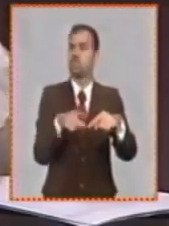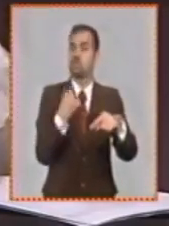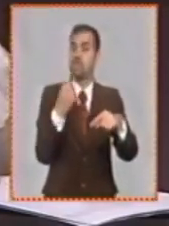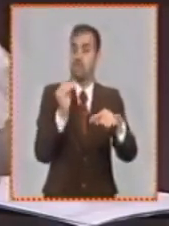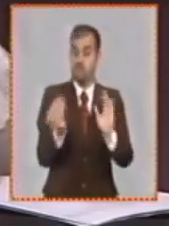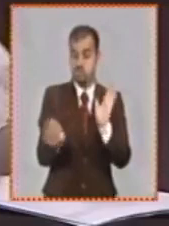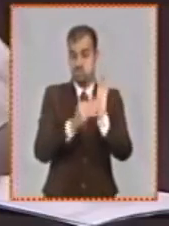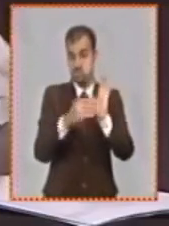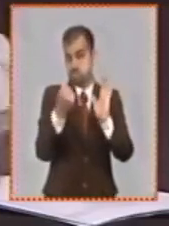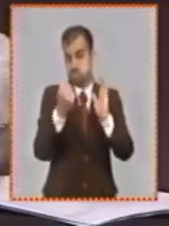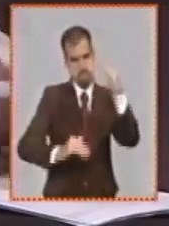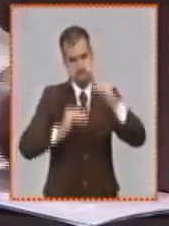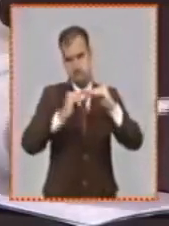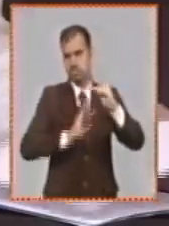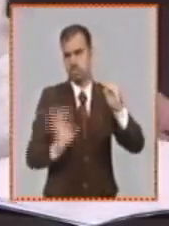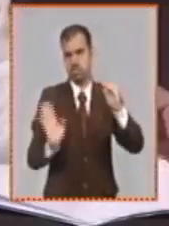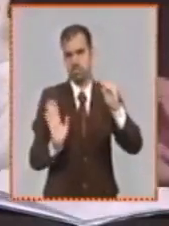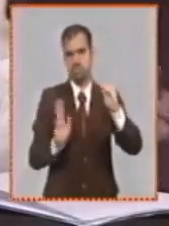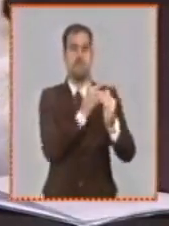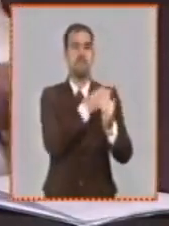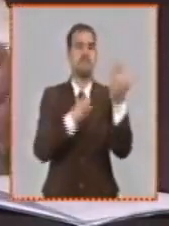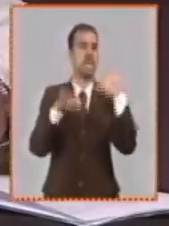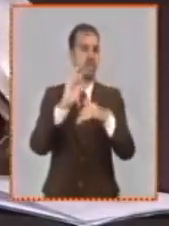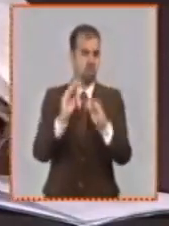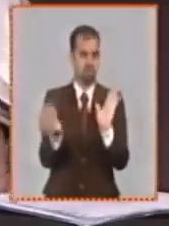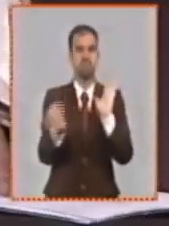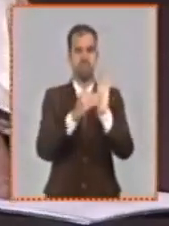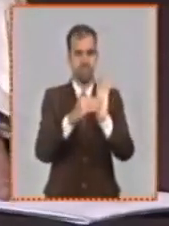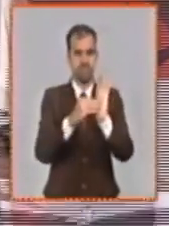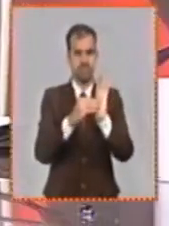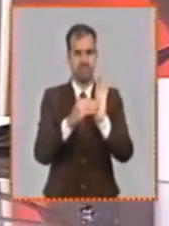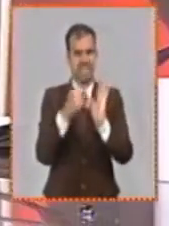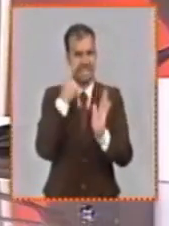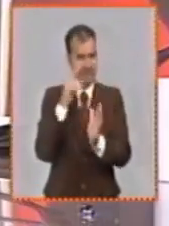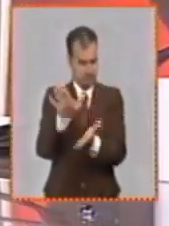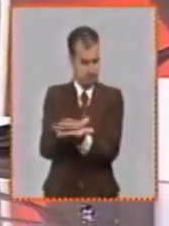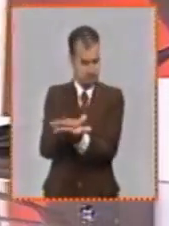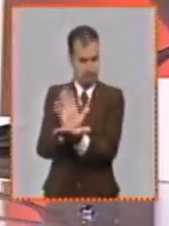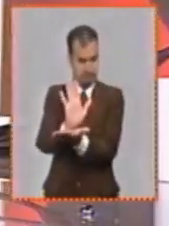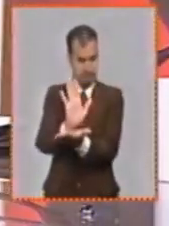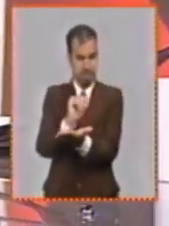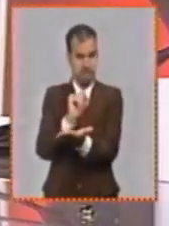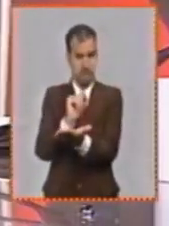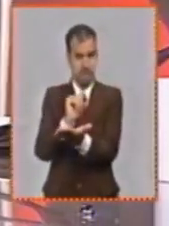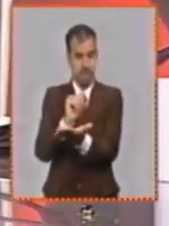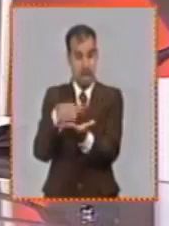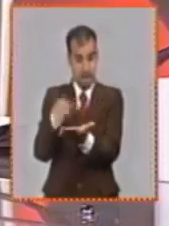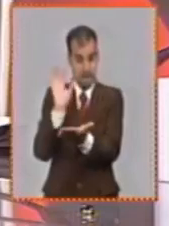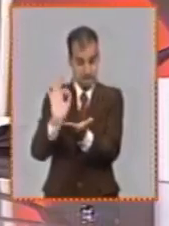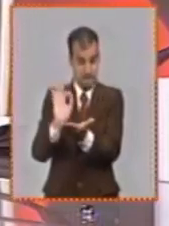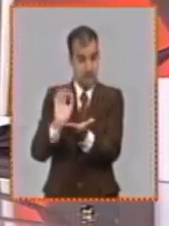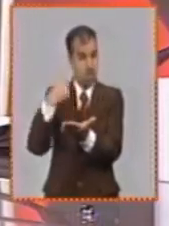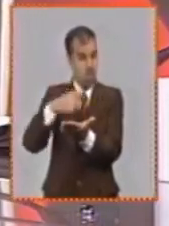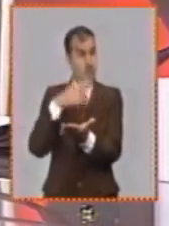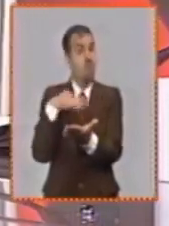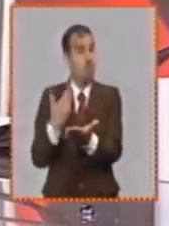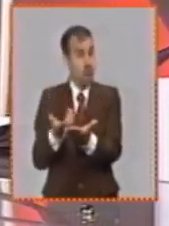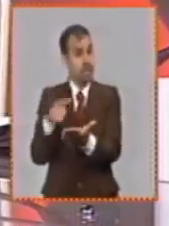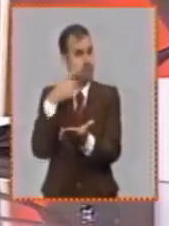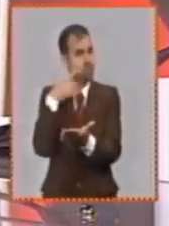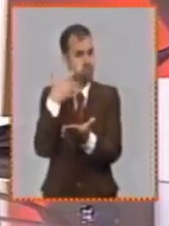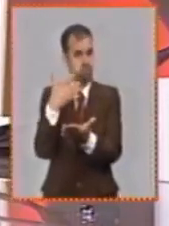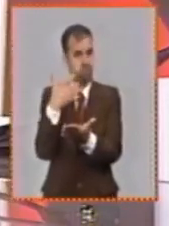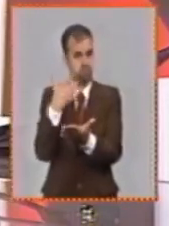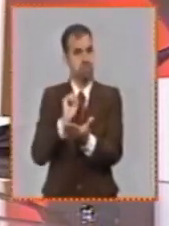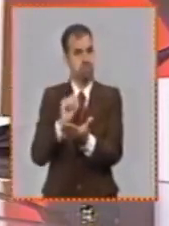definido como tarifas máximas por nuestro ministerio y el caso vamos a hacer un breve en alto ahí Vladimir para regresar a esas nuevas decisiones que creo que son